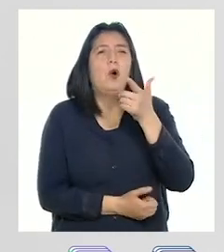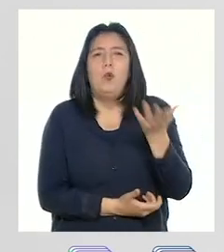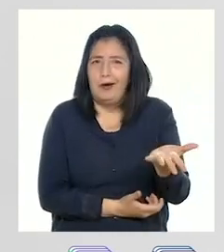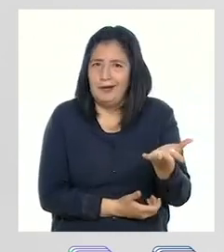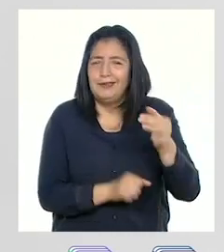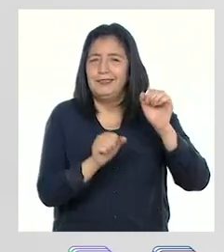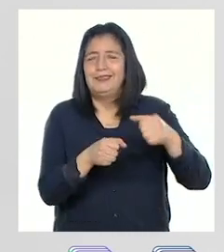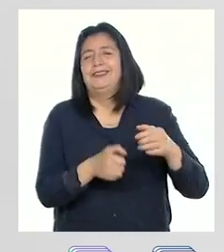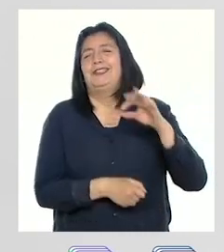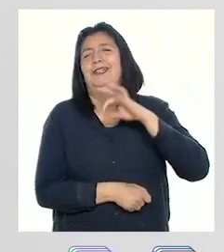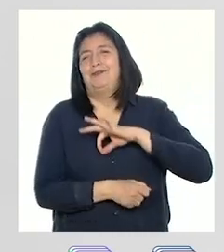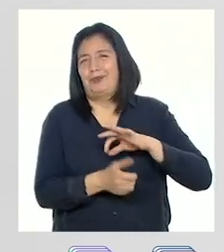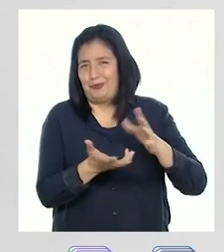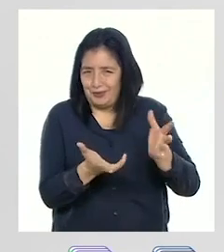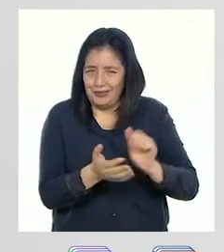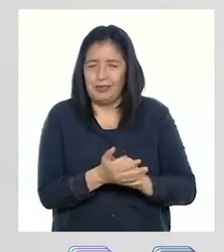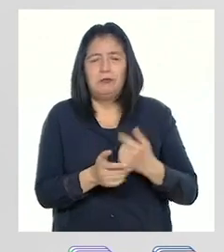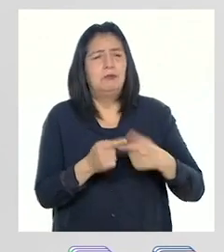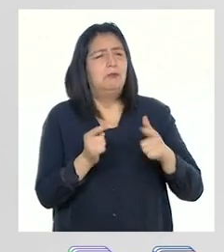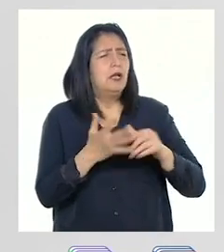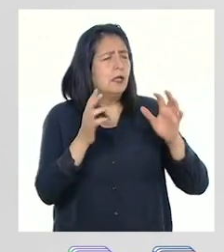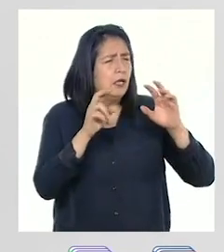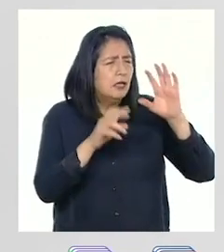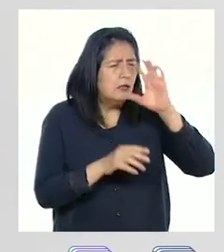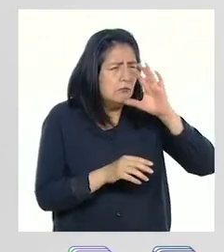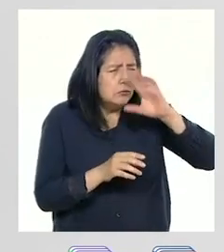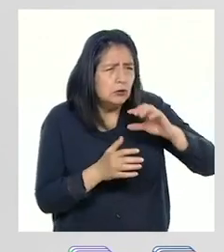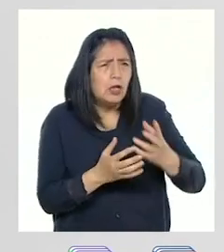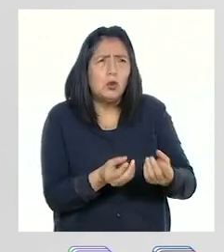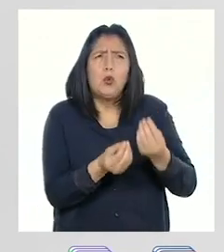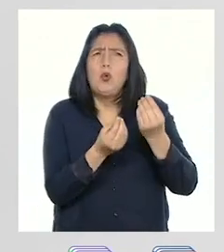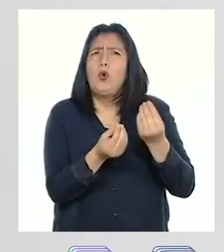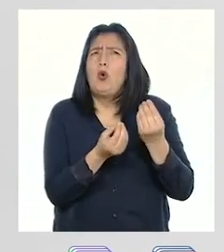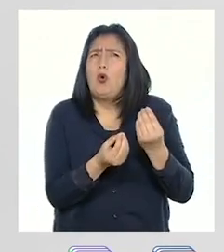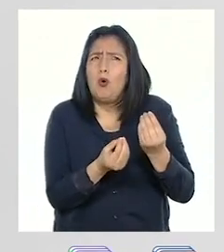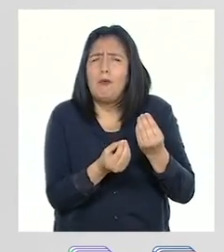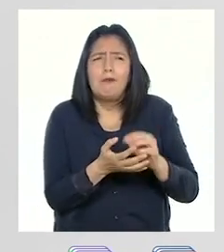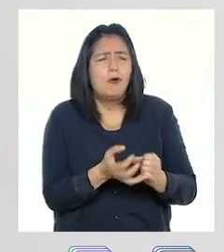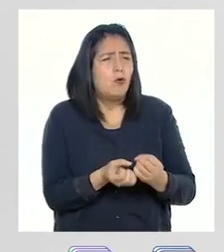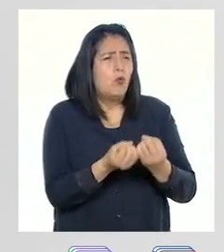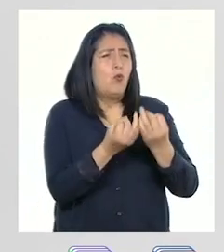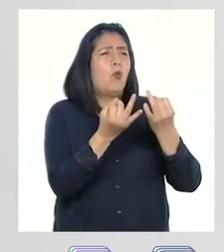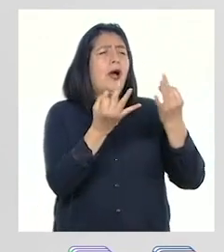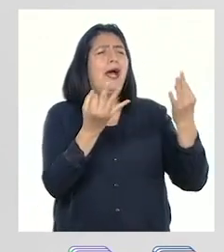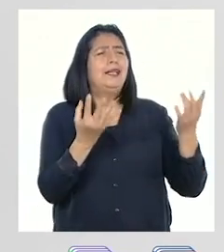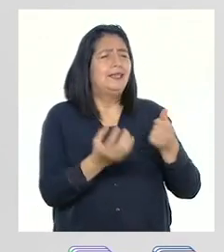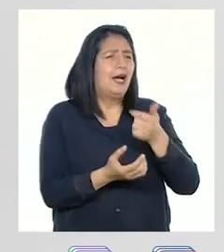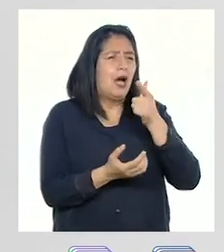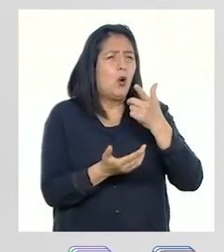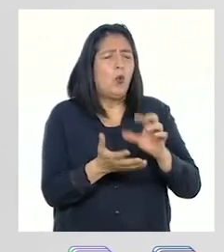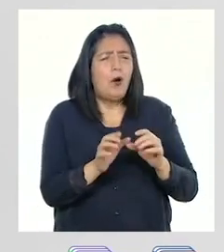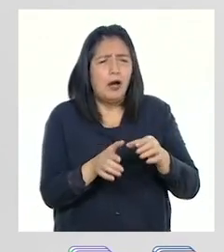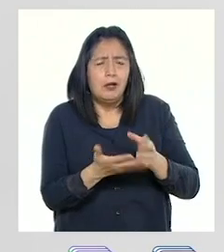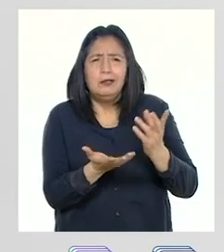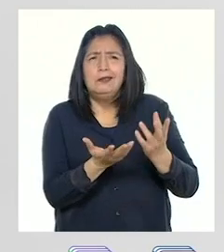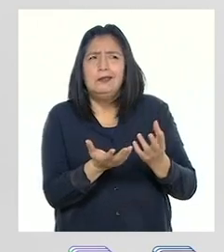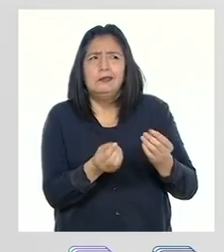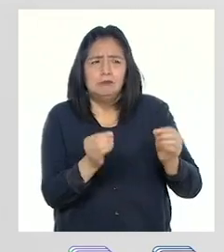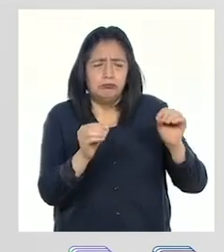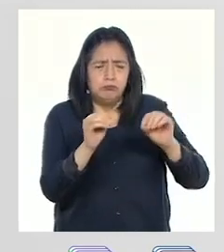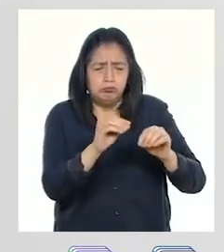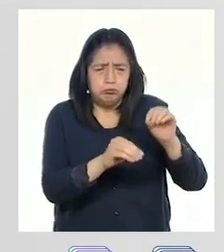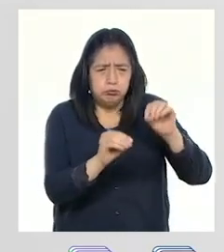Así aprovechamos también para indagar cómo influye la cantidad de agua en el crecimiento de las